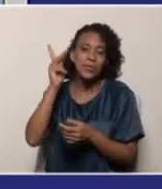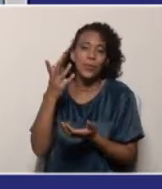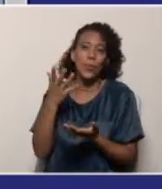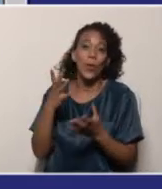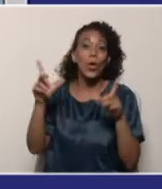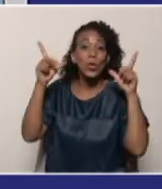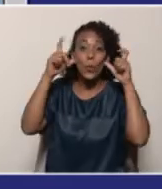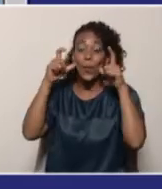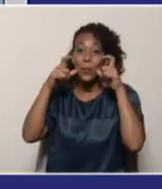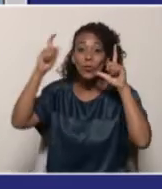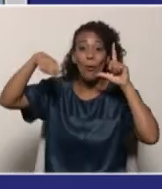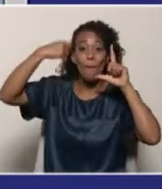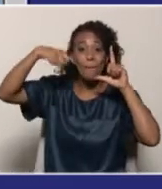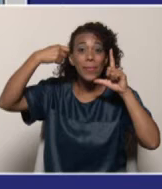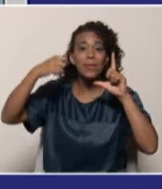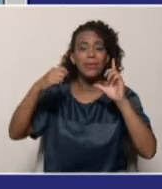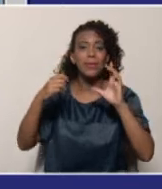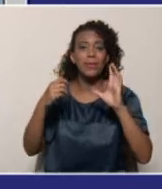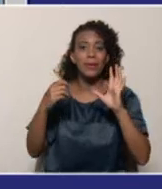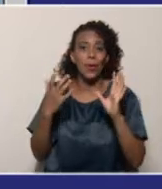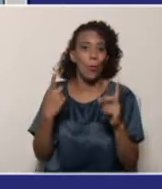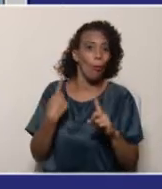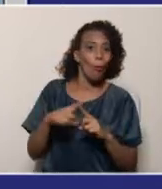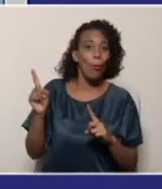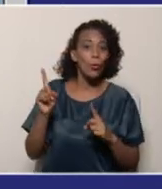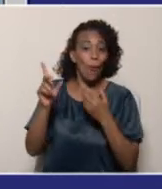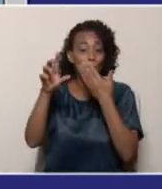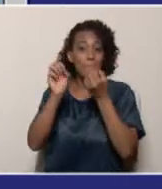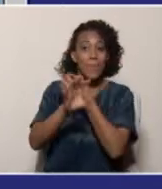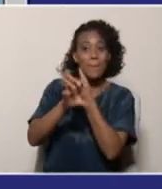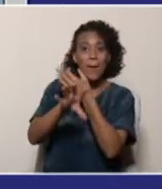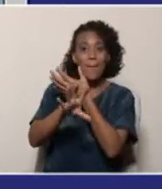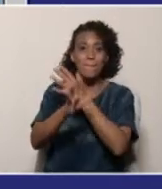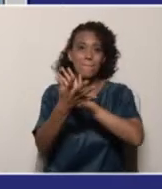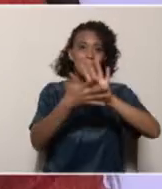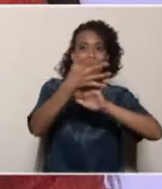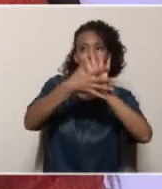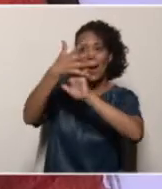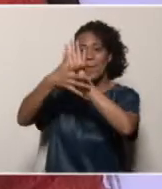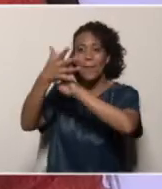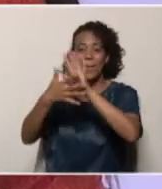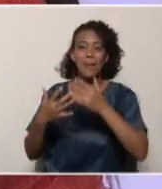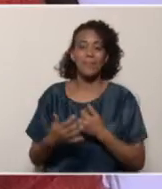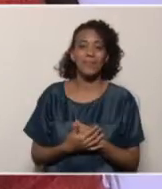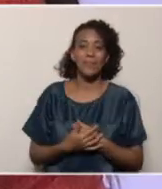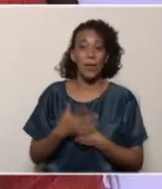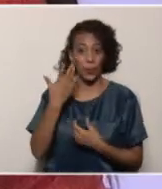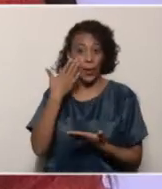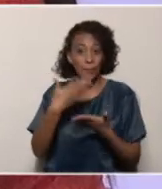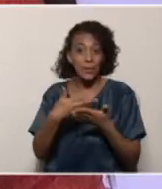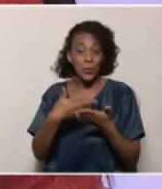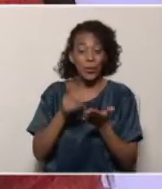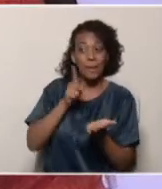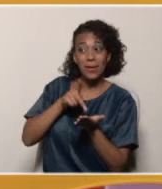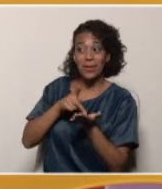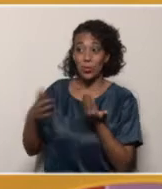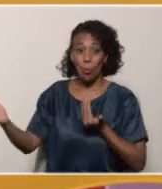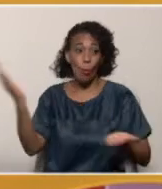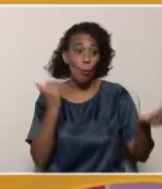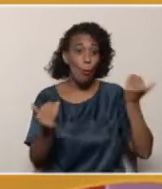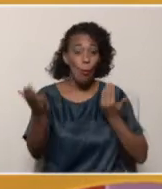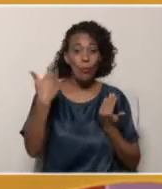fotográficos, videos, incluso, ¿por qué no?, hacer videos interactivos también con el que puedan participar